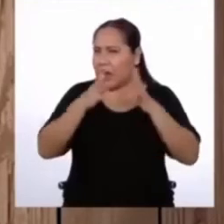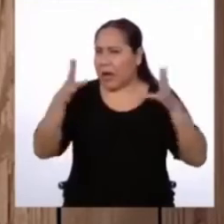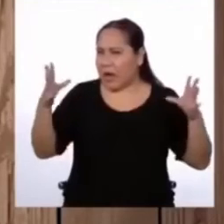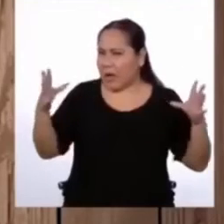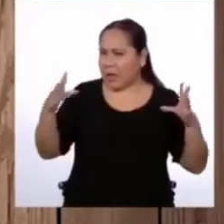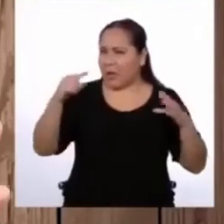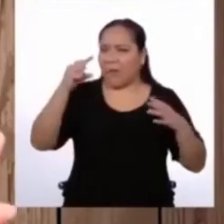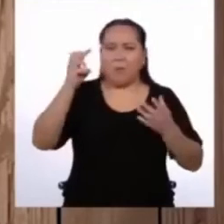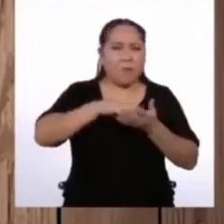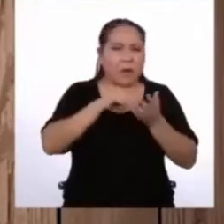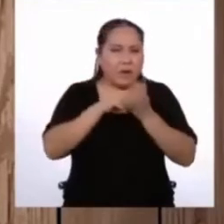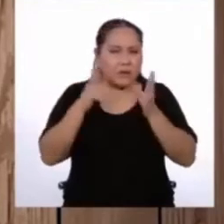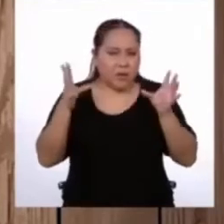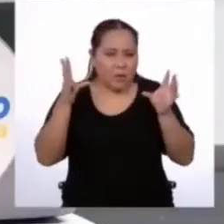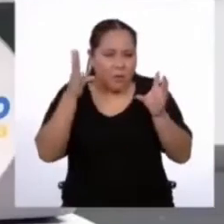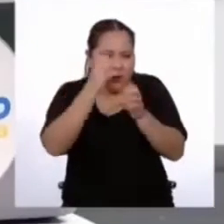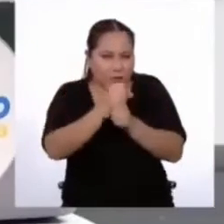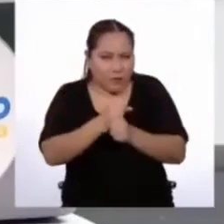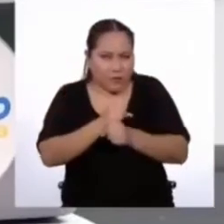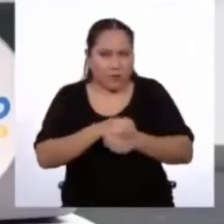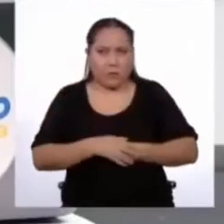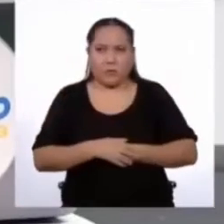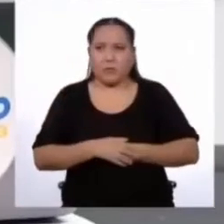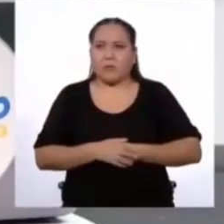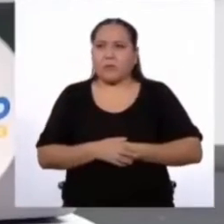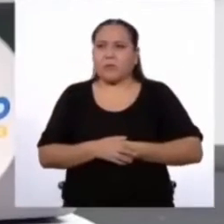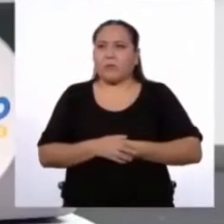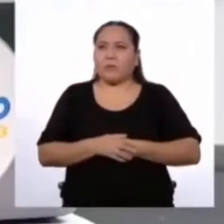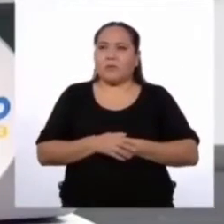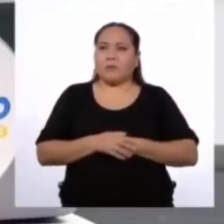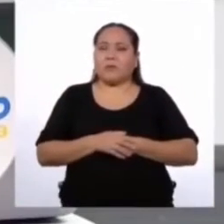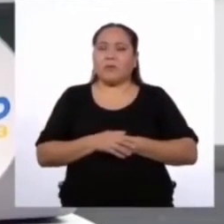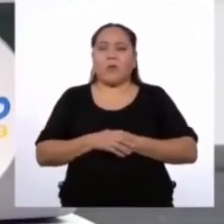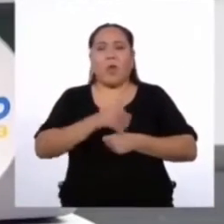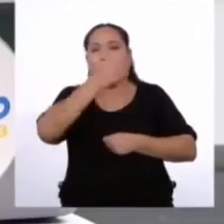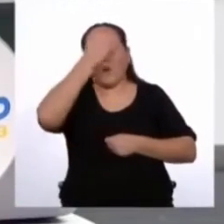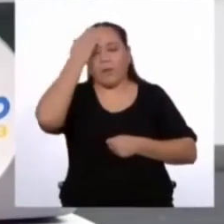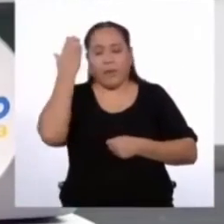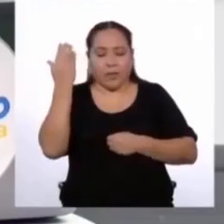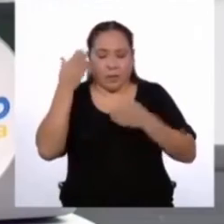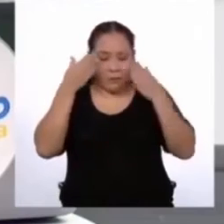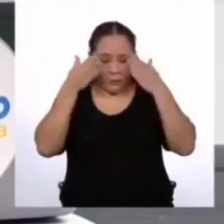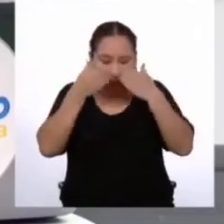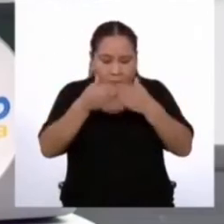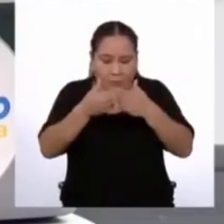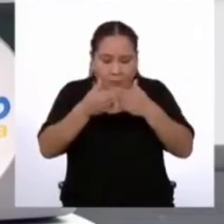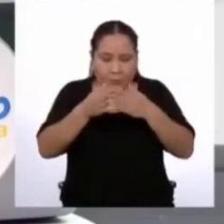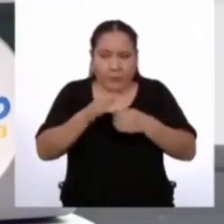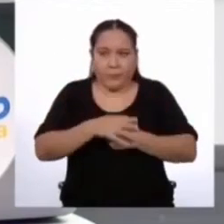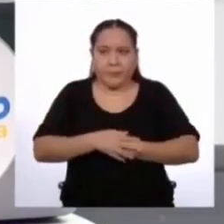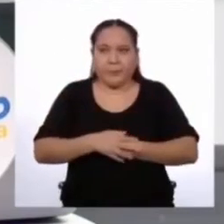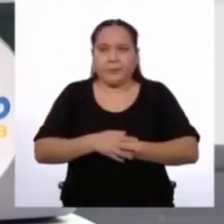Trata de ser un poco más específico. Ah, claro. Me había olvidado de eso de ser específico.